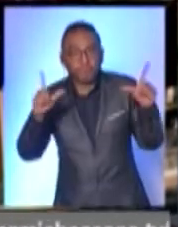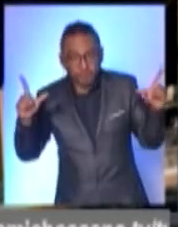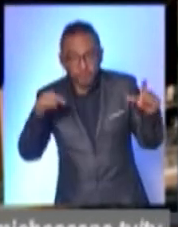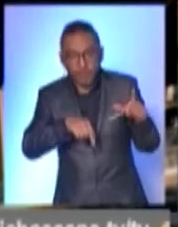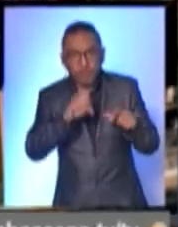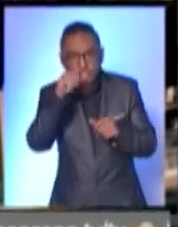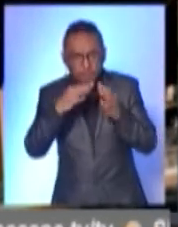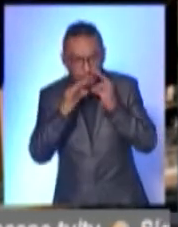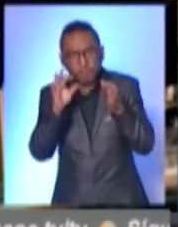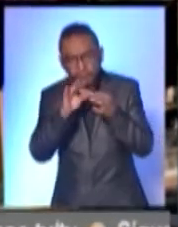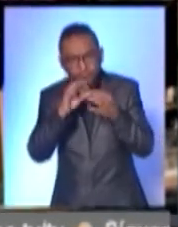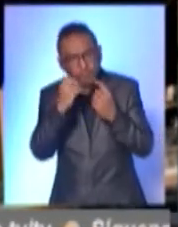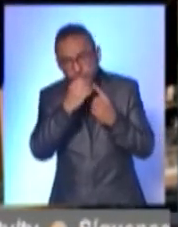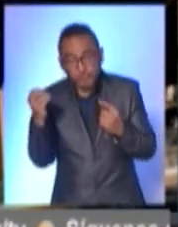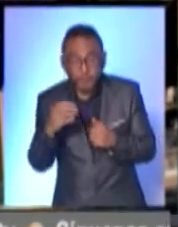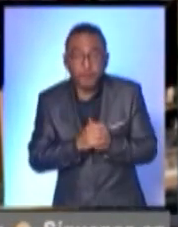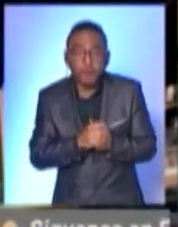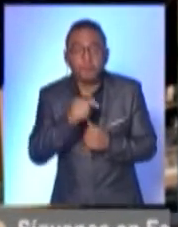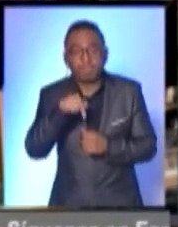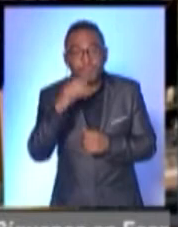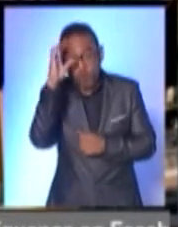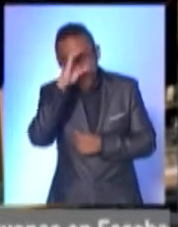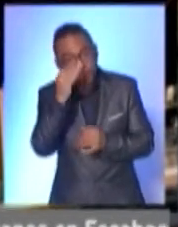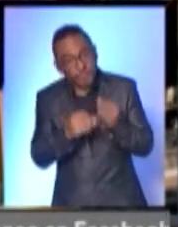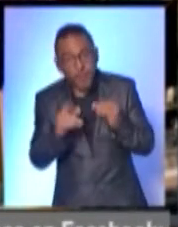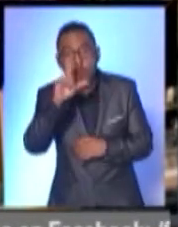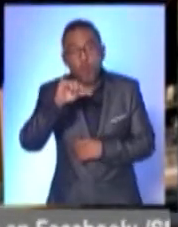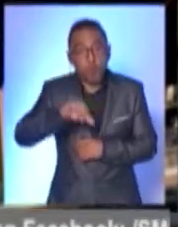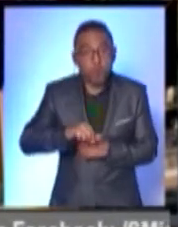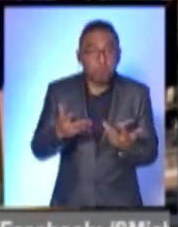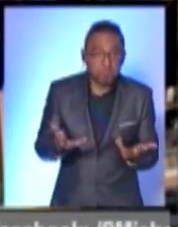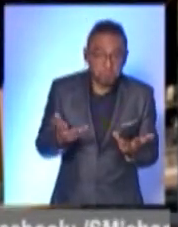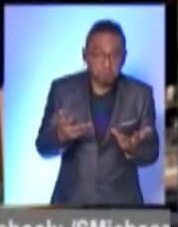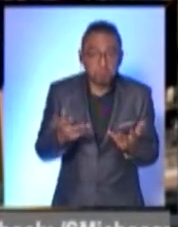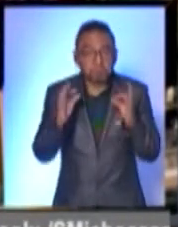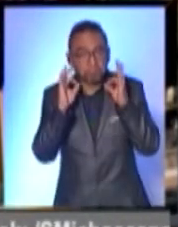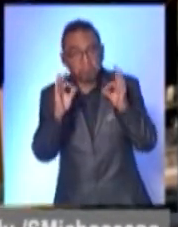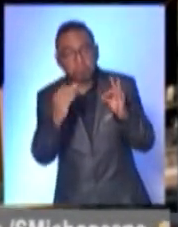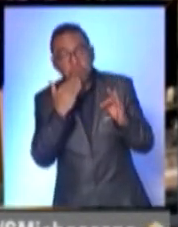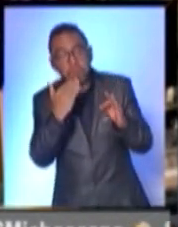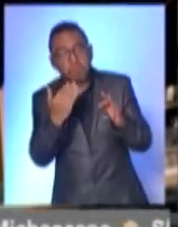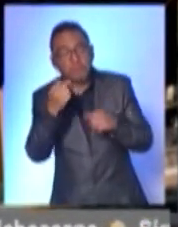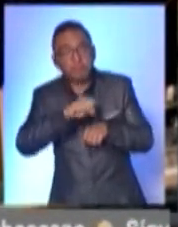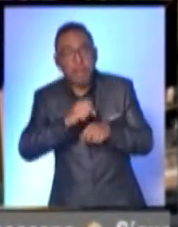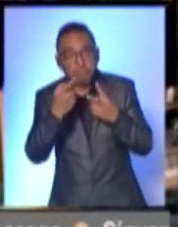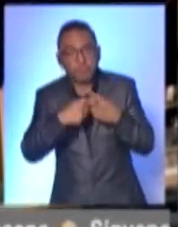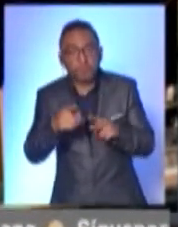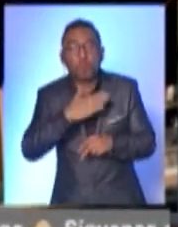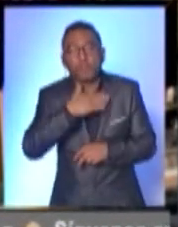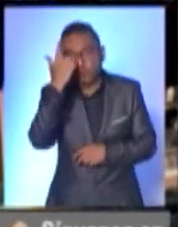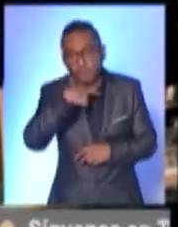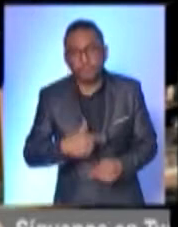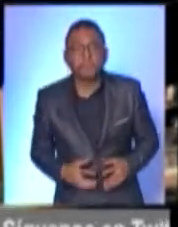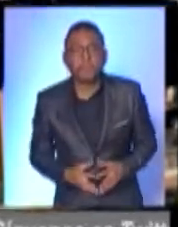daremos todos los detalles. Bien, esta fue La Cultura. Es lunes, así que excelente inicio de semana. Muy buenas noches.